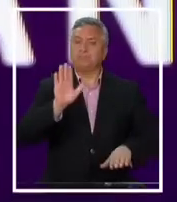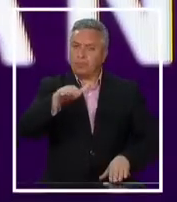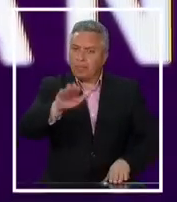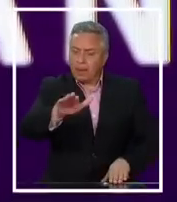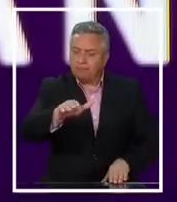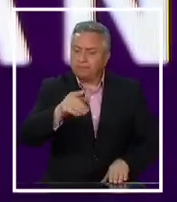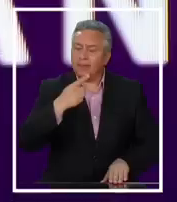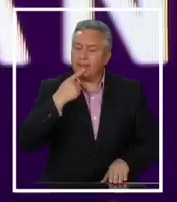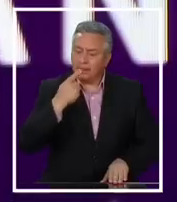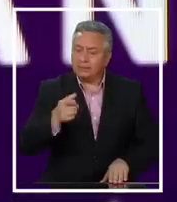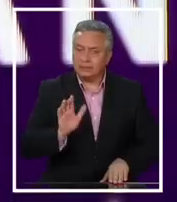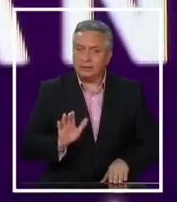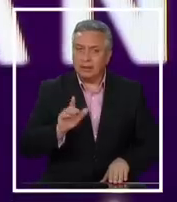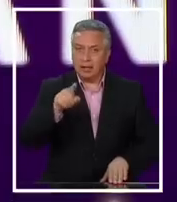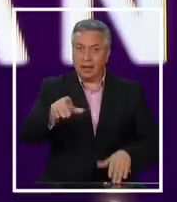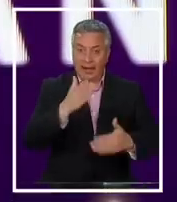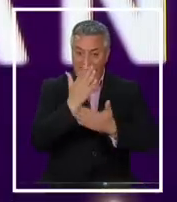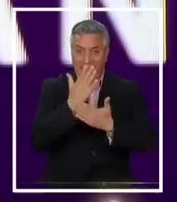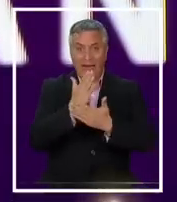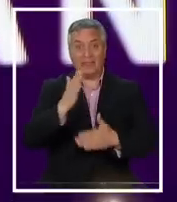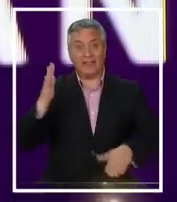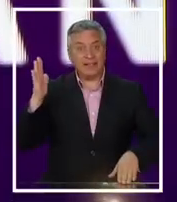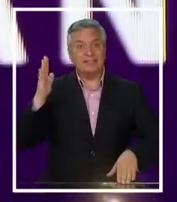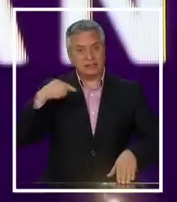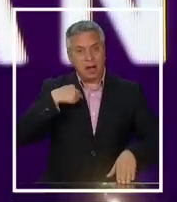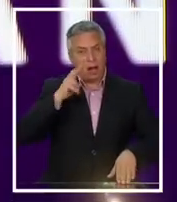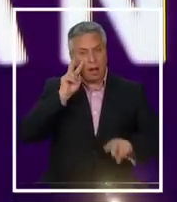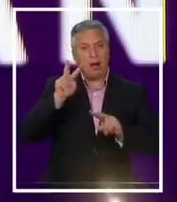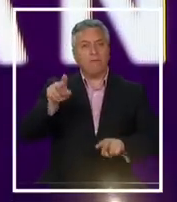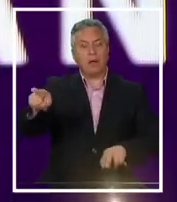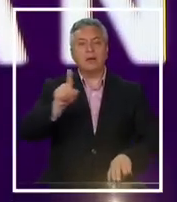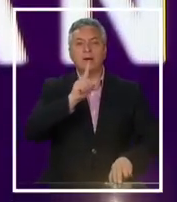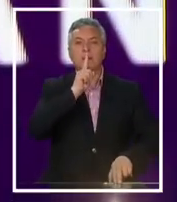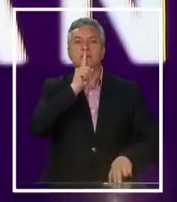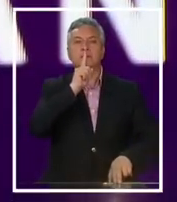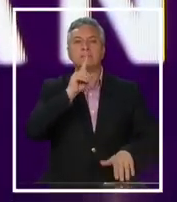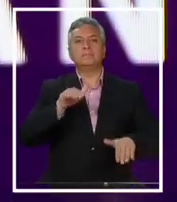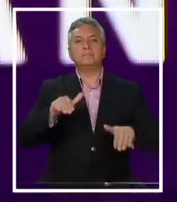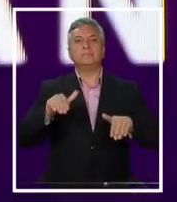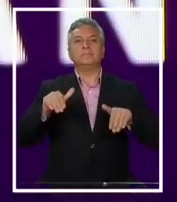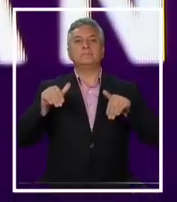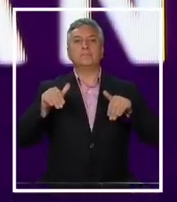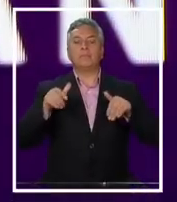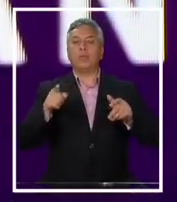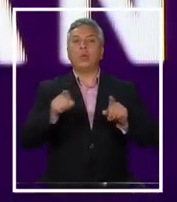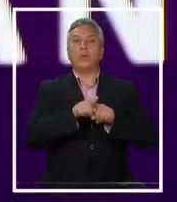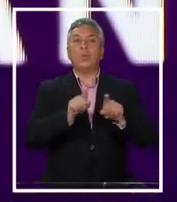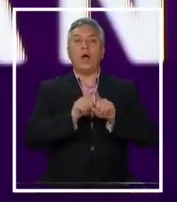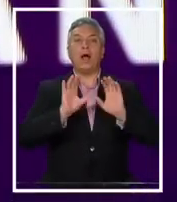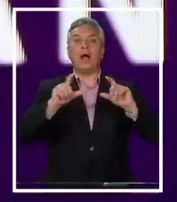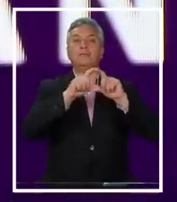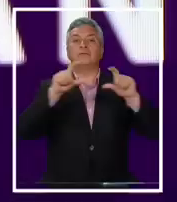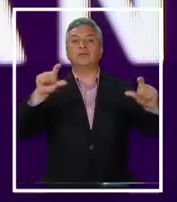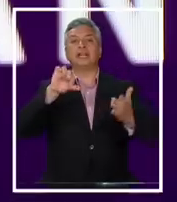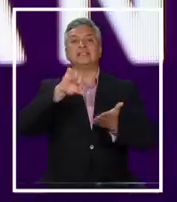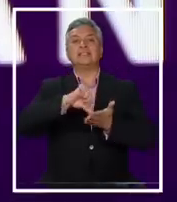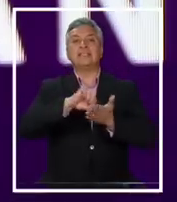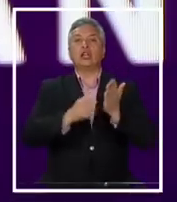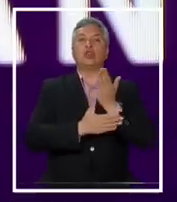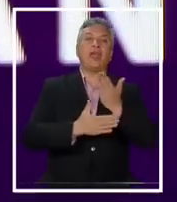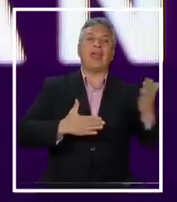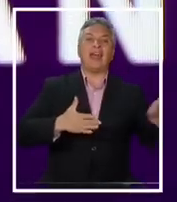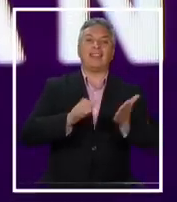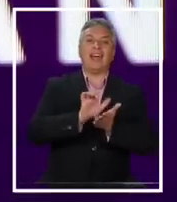la derecha está silente, está atrás. Y le es muy cómodo poner estos carteles de centro izquierda por el